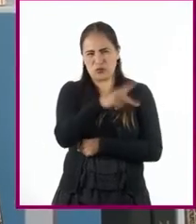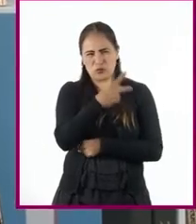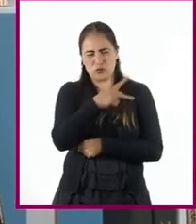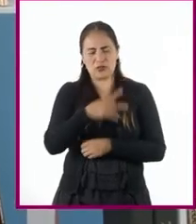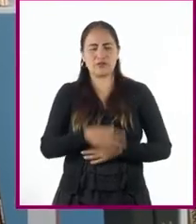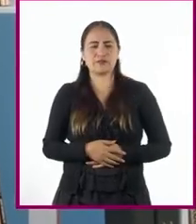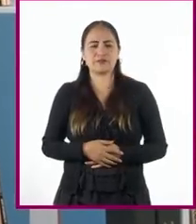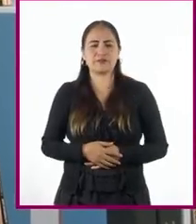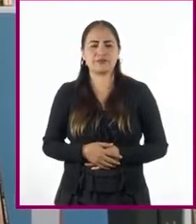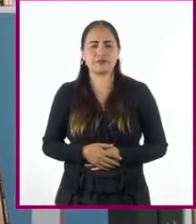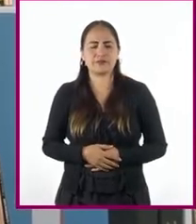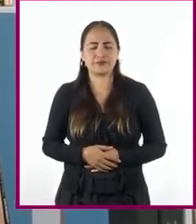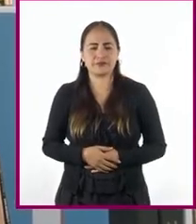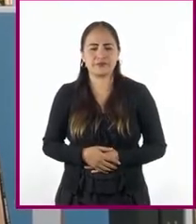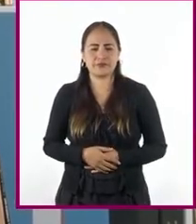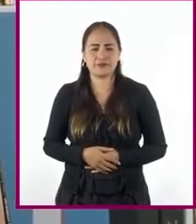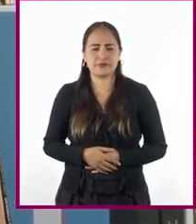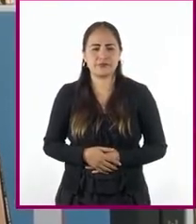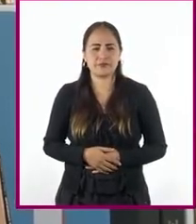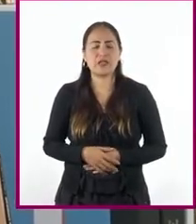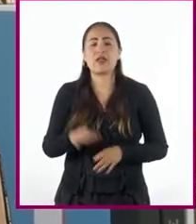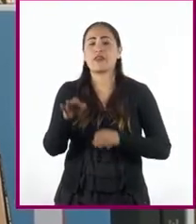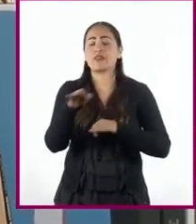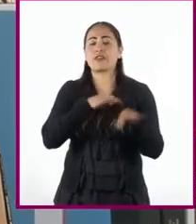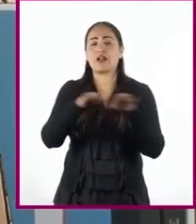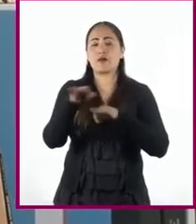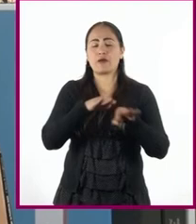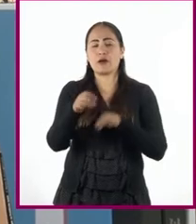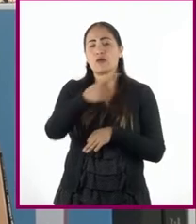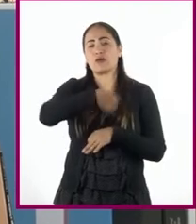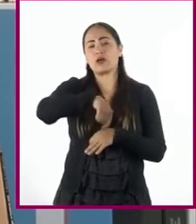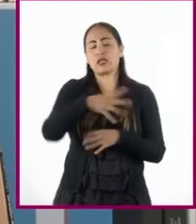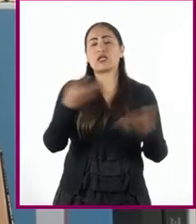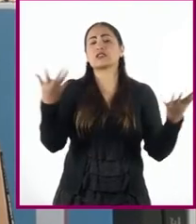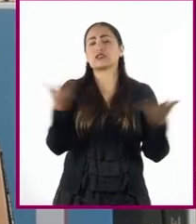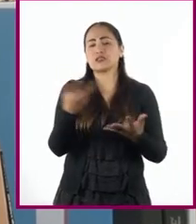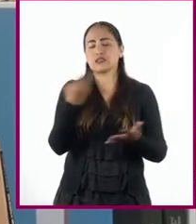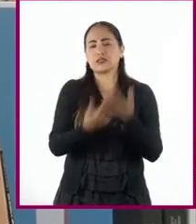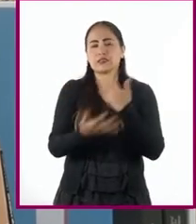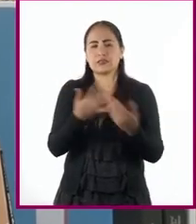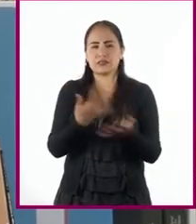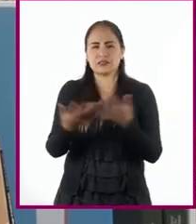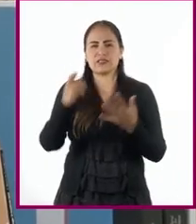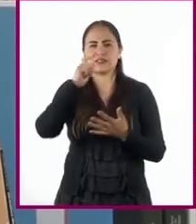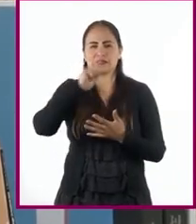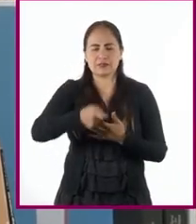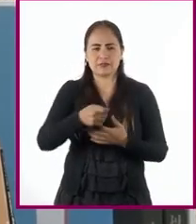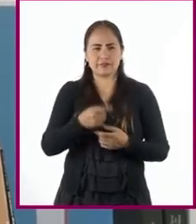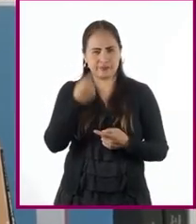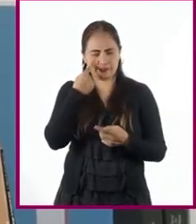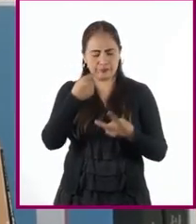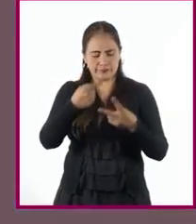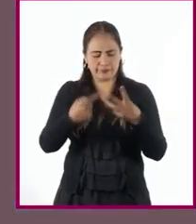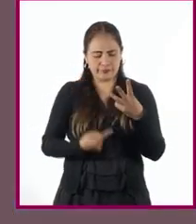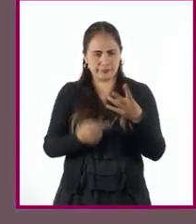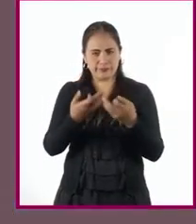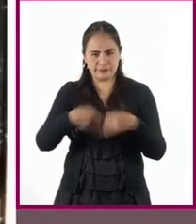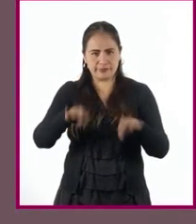En lo que respecta a los oficios y labores que desempeñaban las mujeres, podemos destacar lo siguiente.